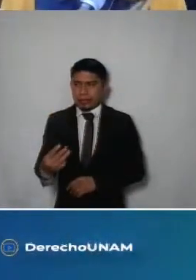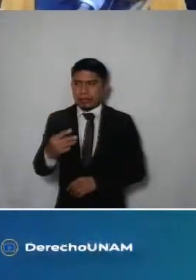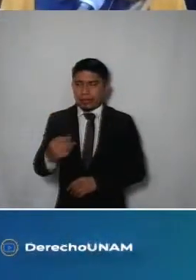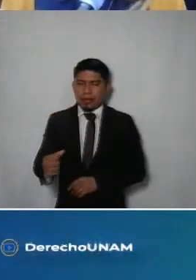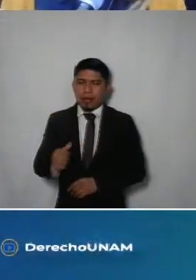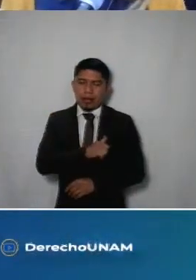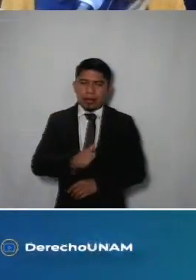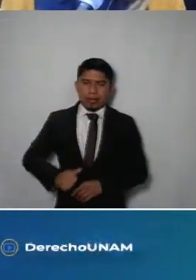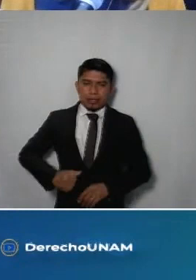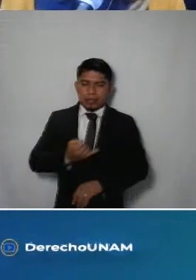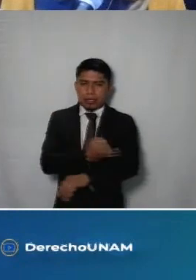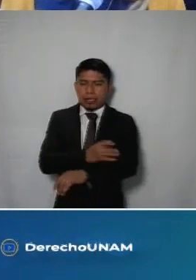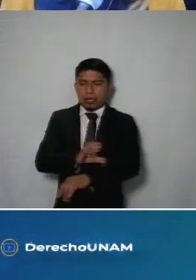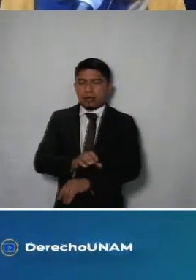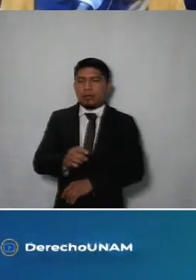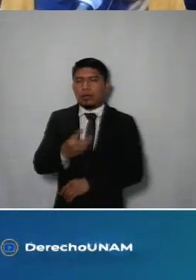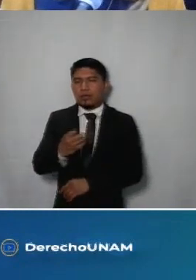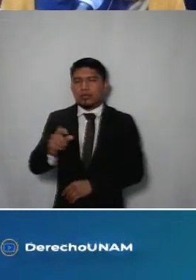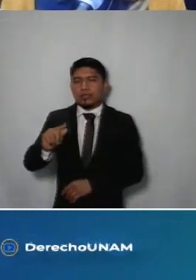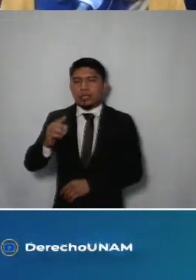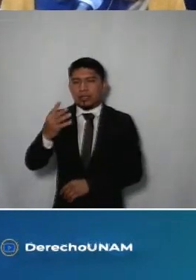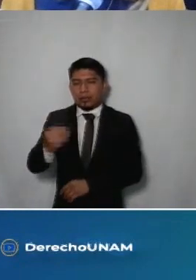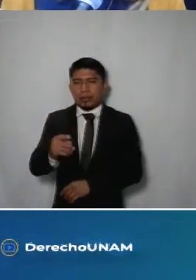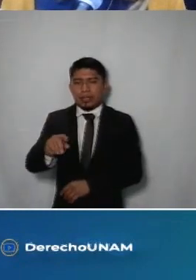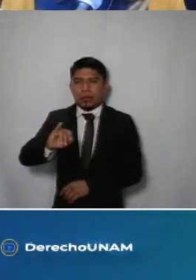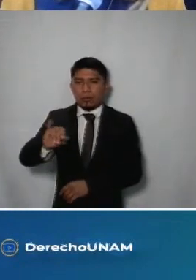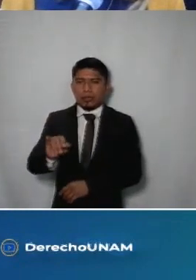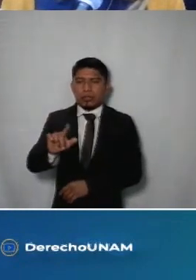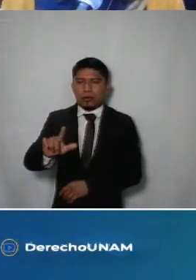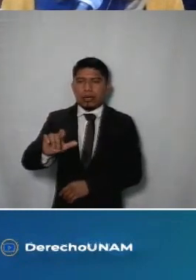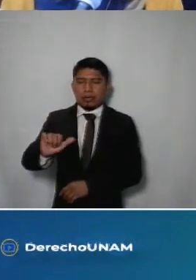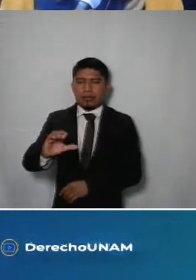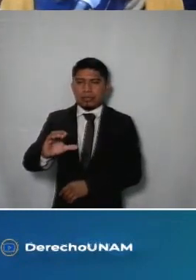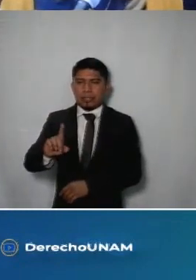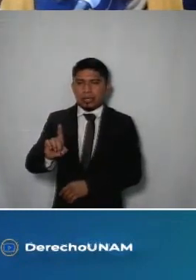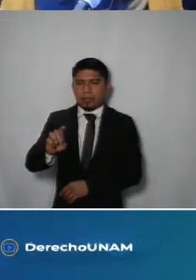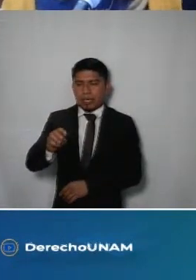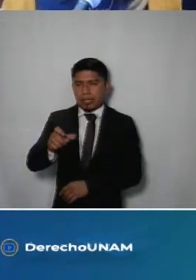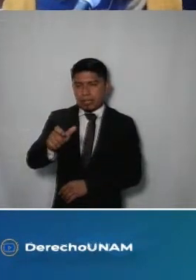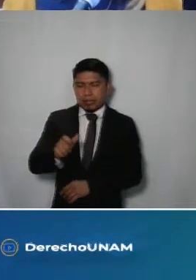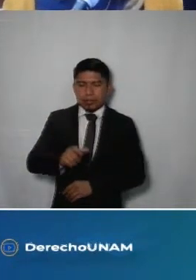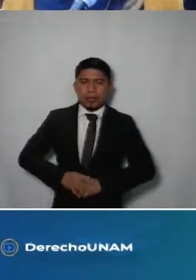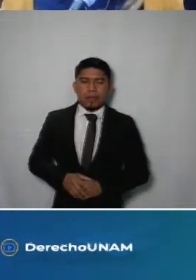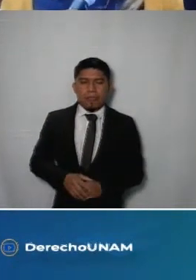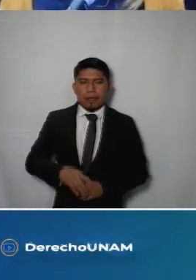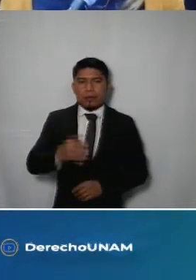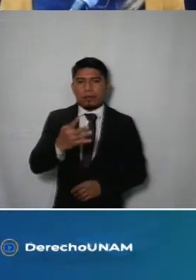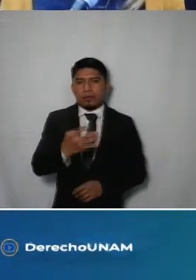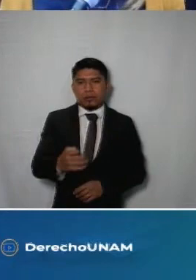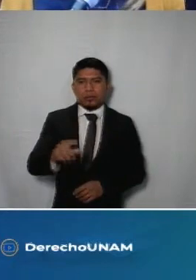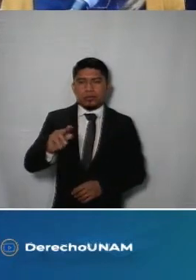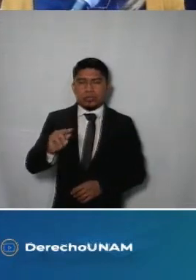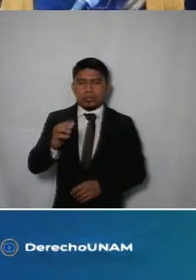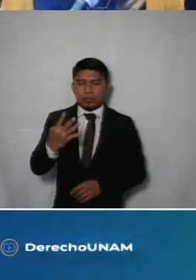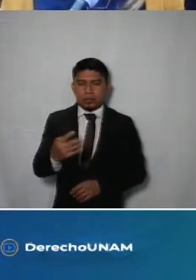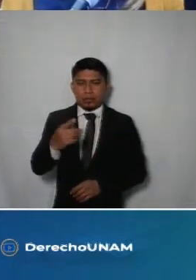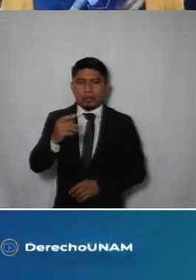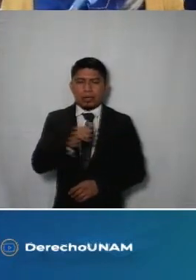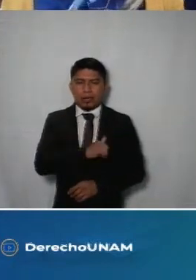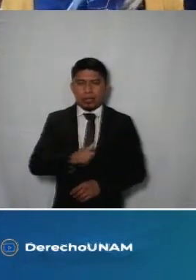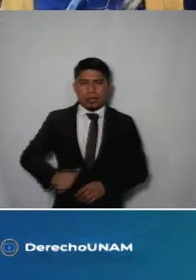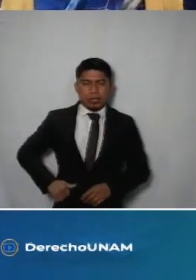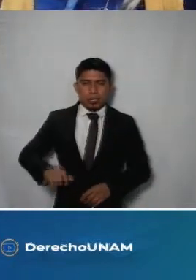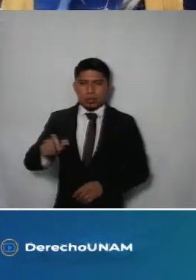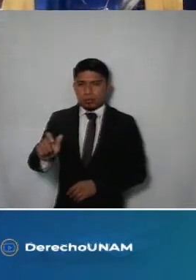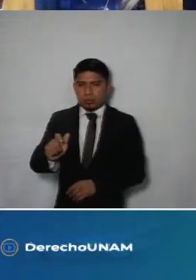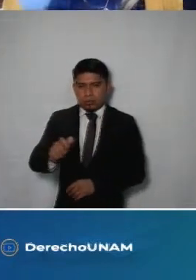del alcalista Calco 479 de la junta local de conciliación y arbitraje de la ciudad de México y 484